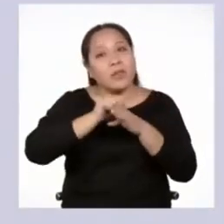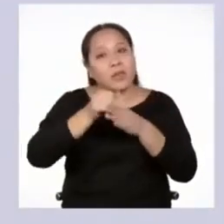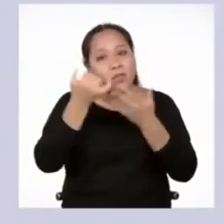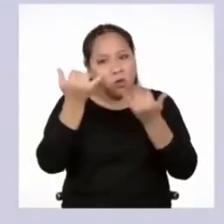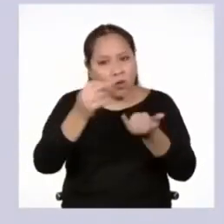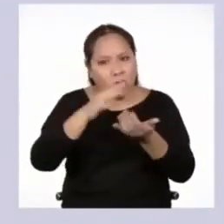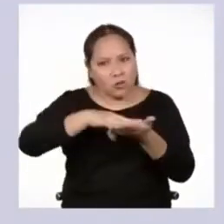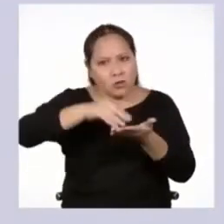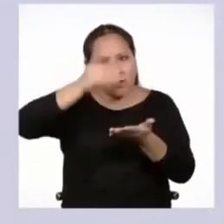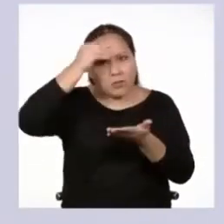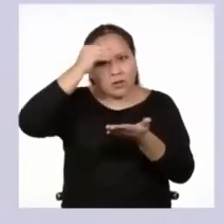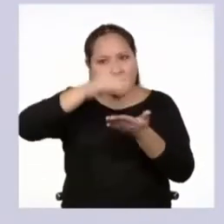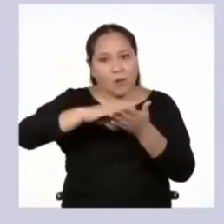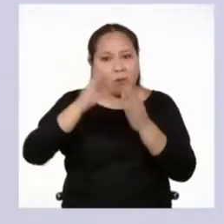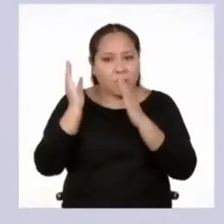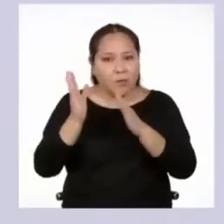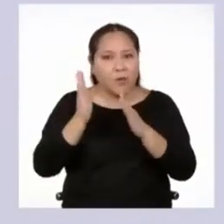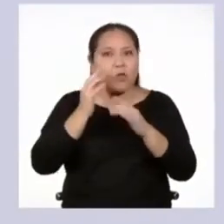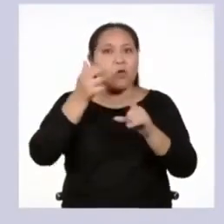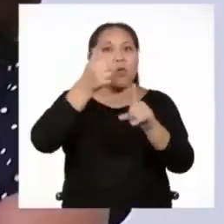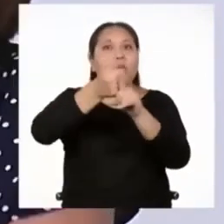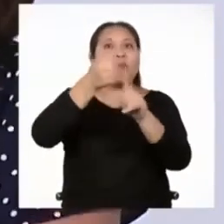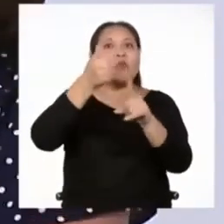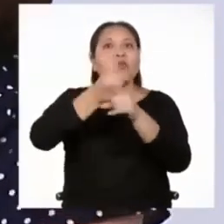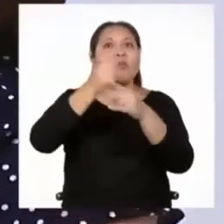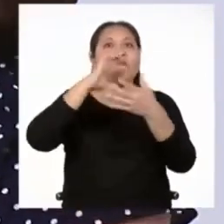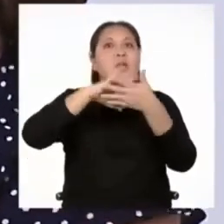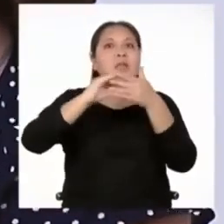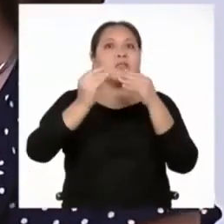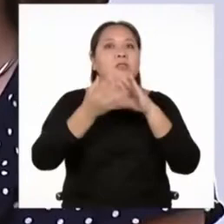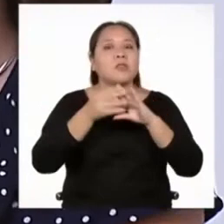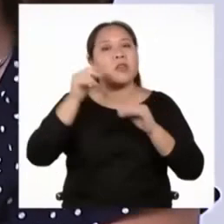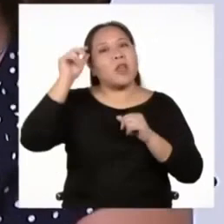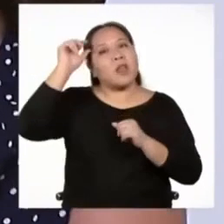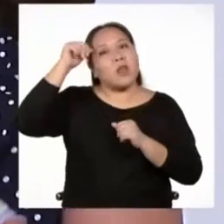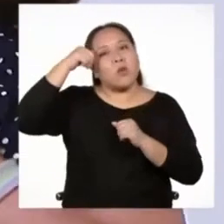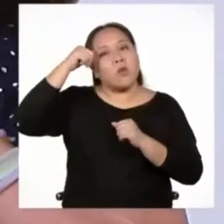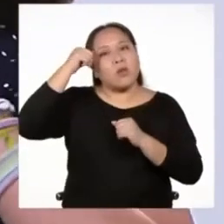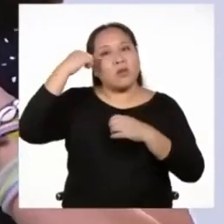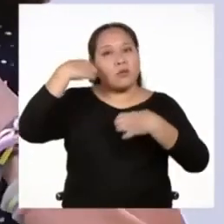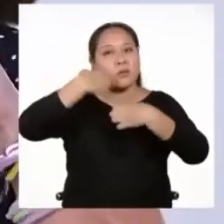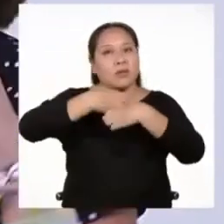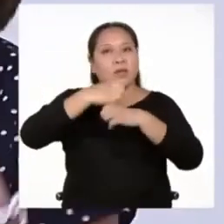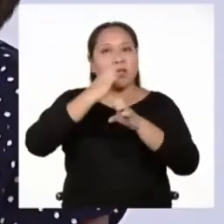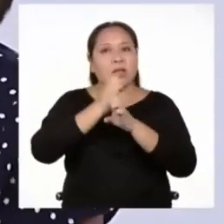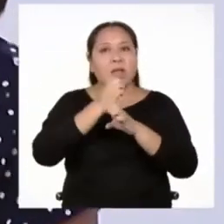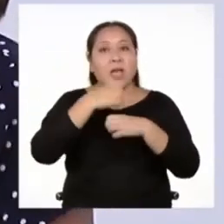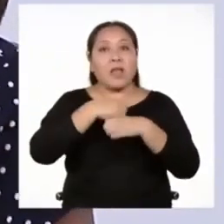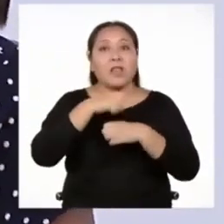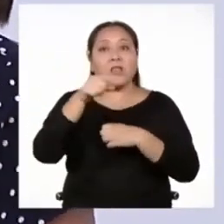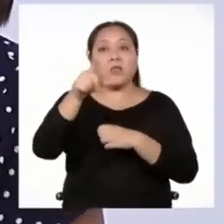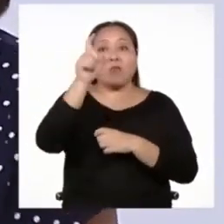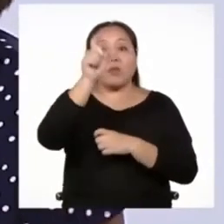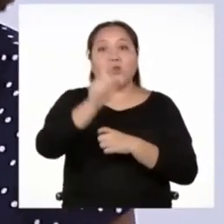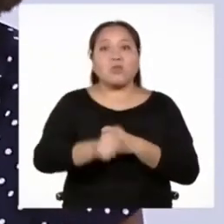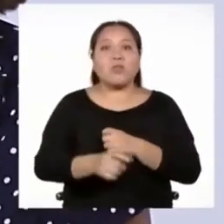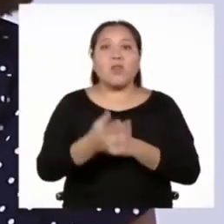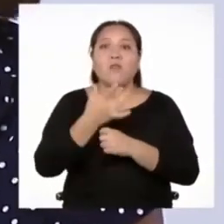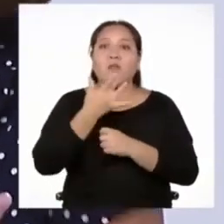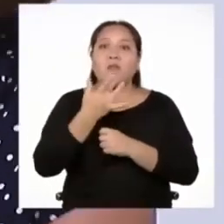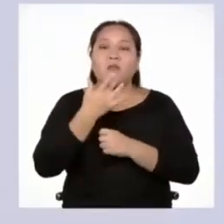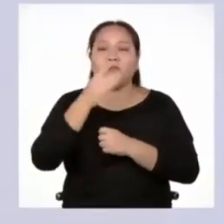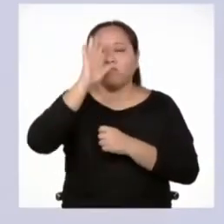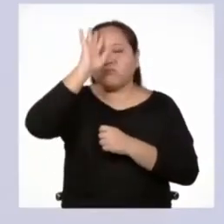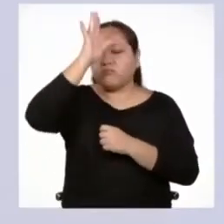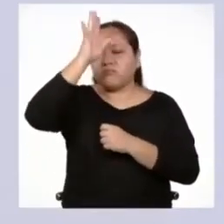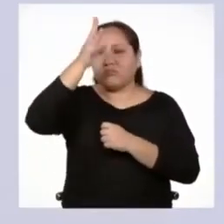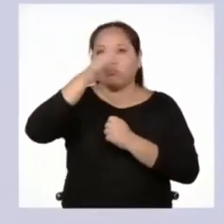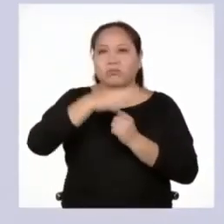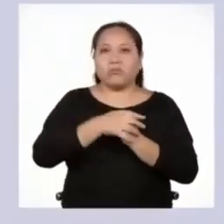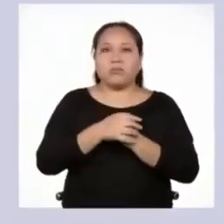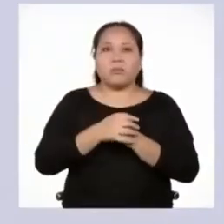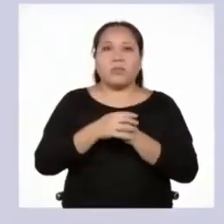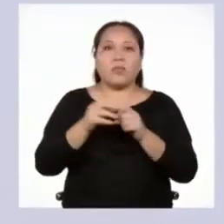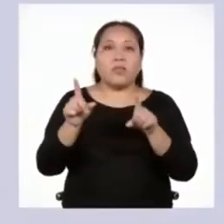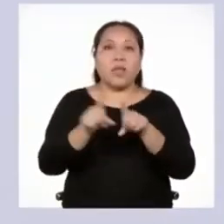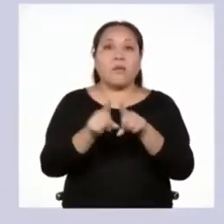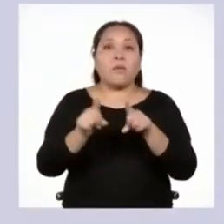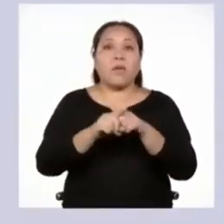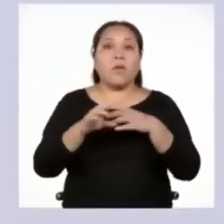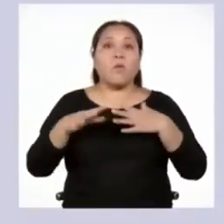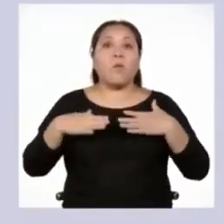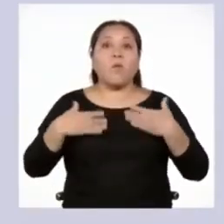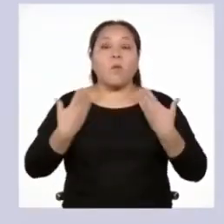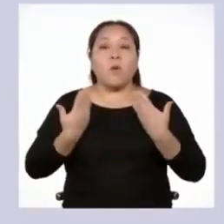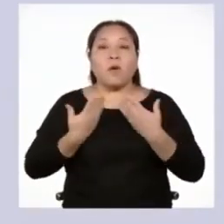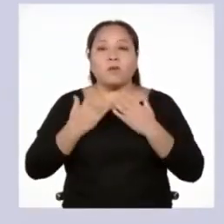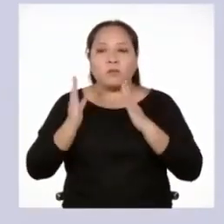aprendido y elabores tu propia historieta. Recuerda que puedes crear la historia de tu personaje favorito o inventarlo. También puedes elaborar una